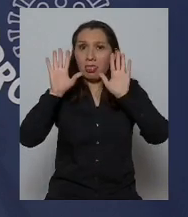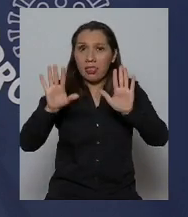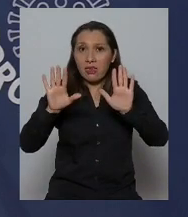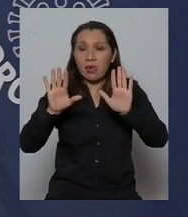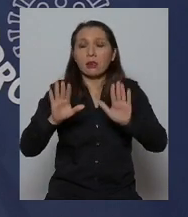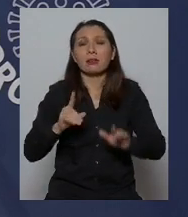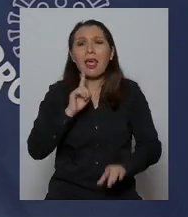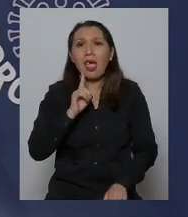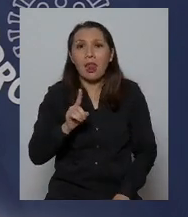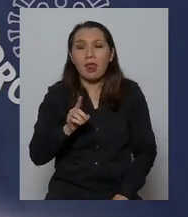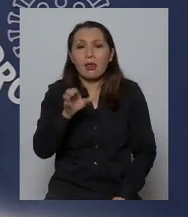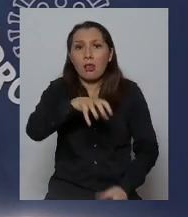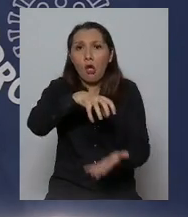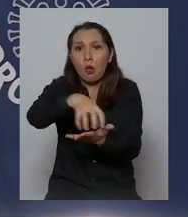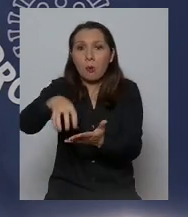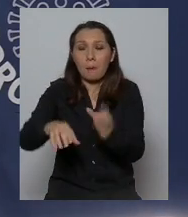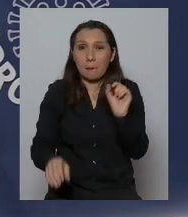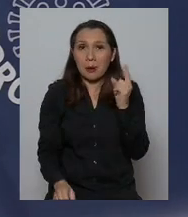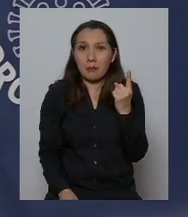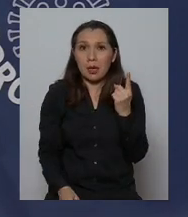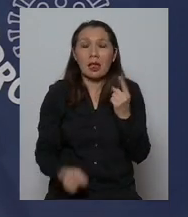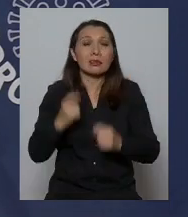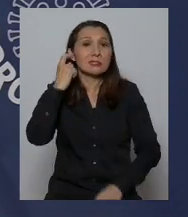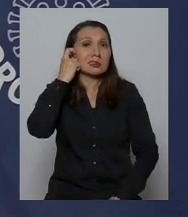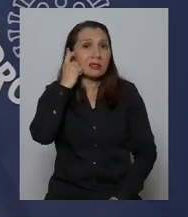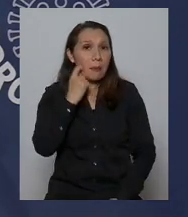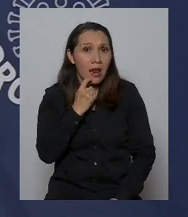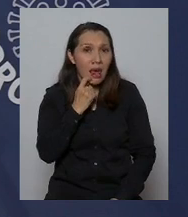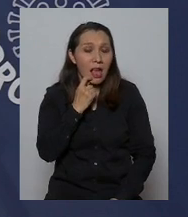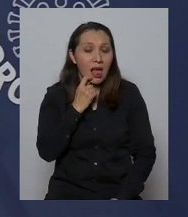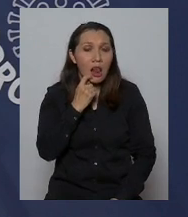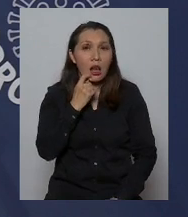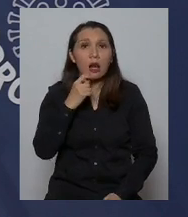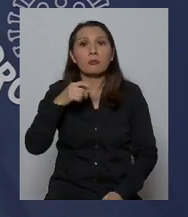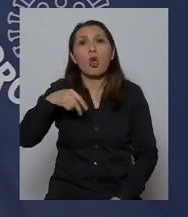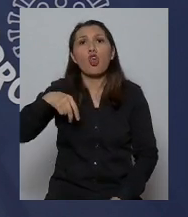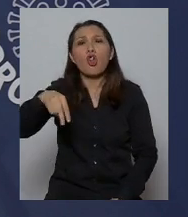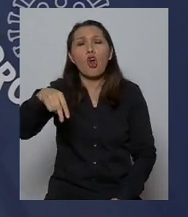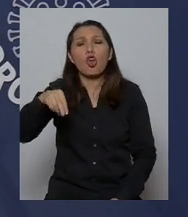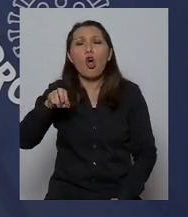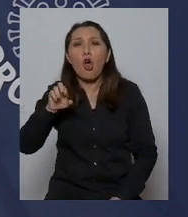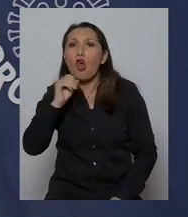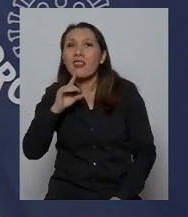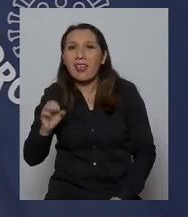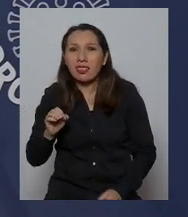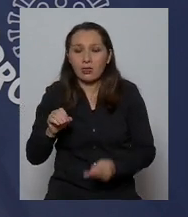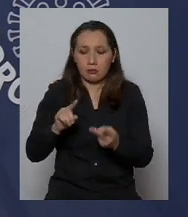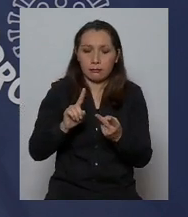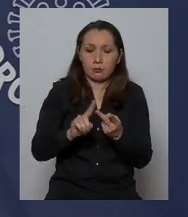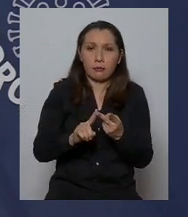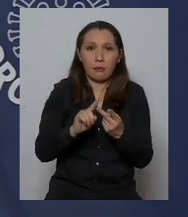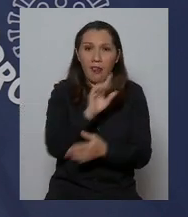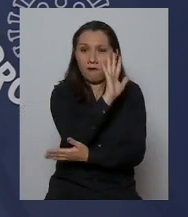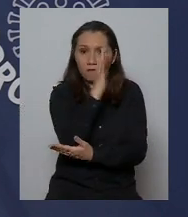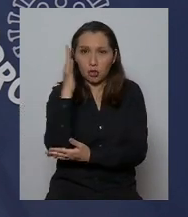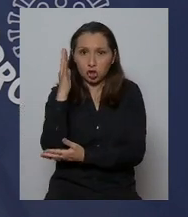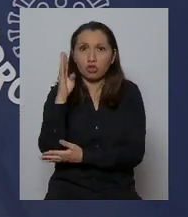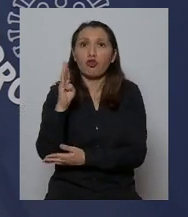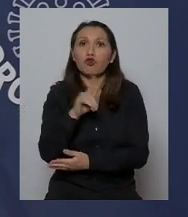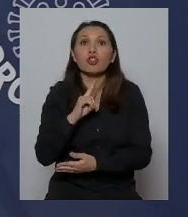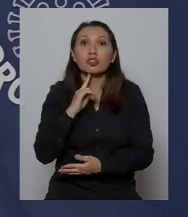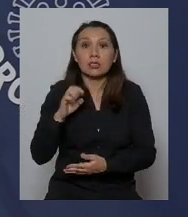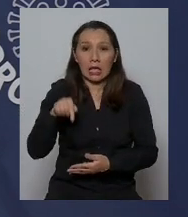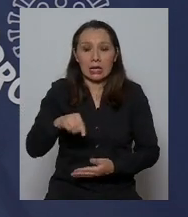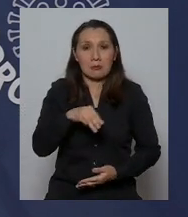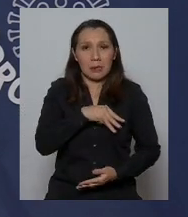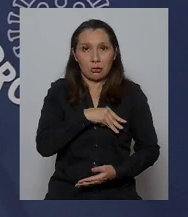son primero que nada San Bernardo el sector nororiente la comuna del bosque en la región